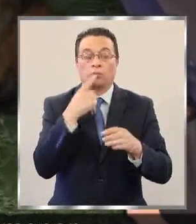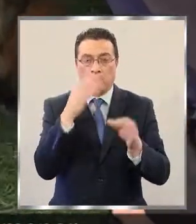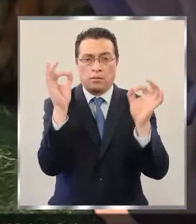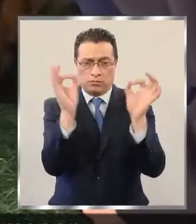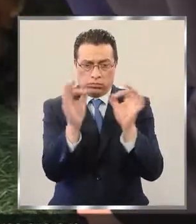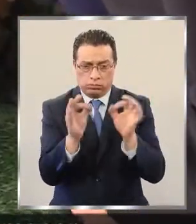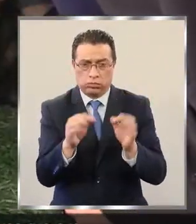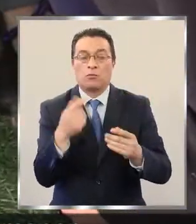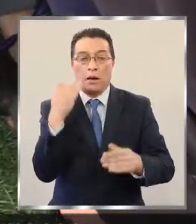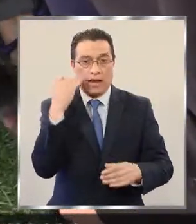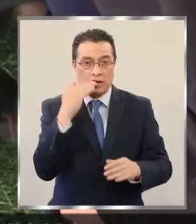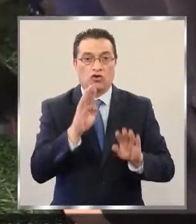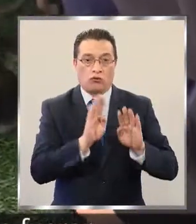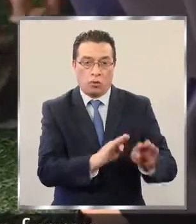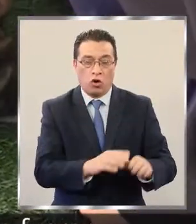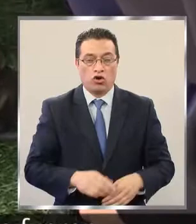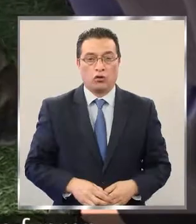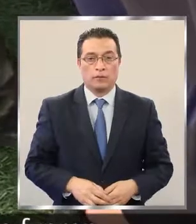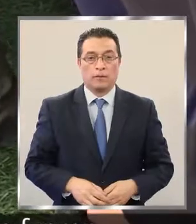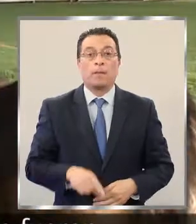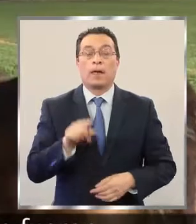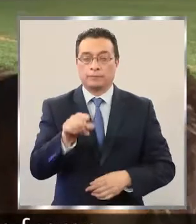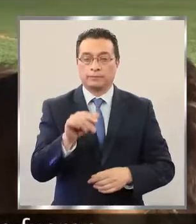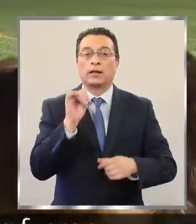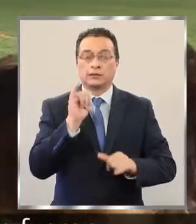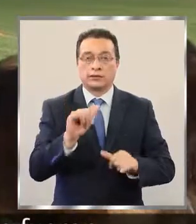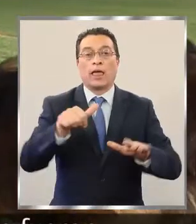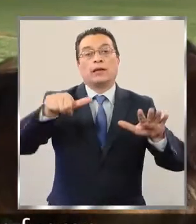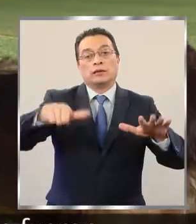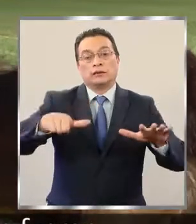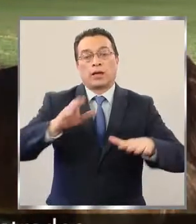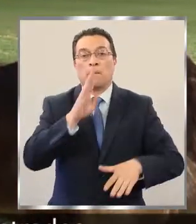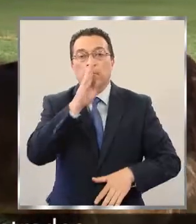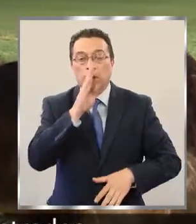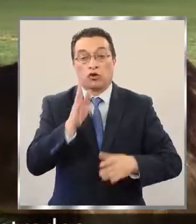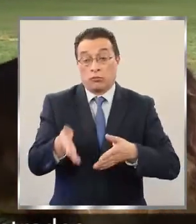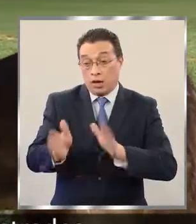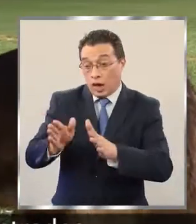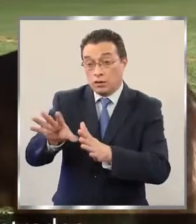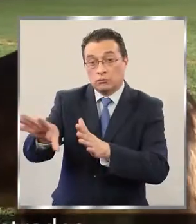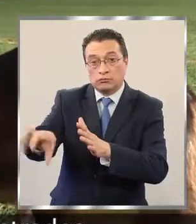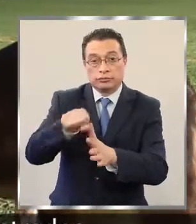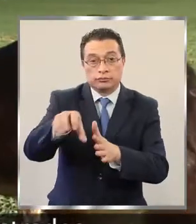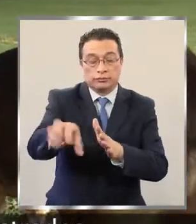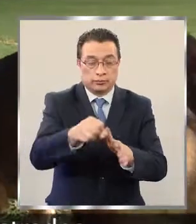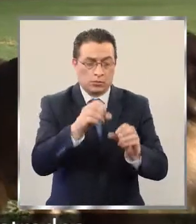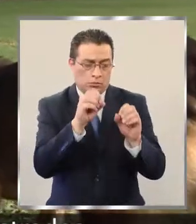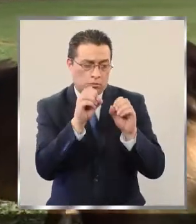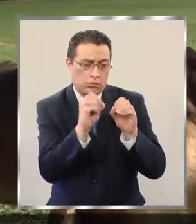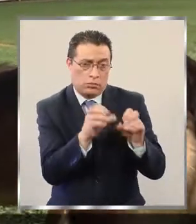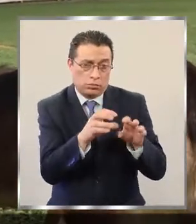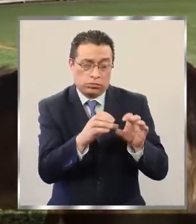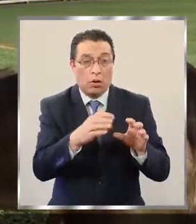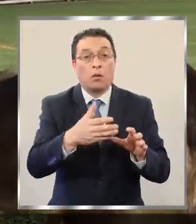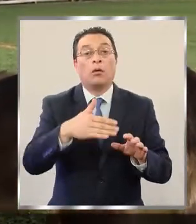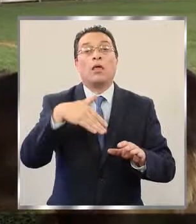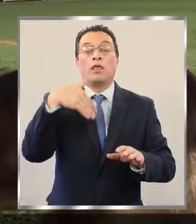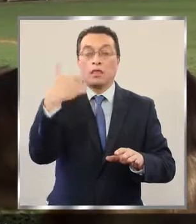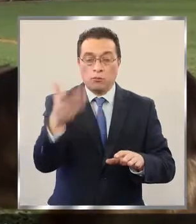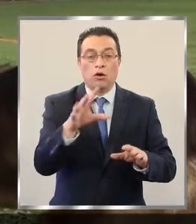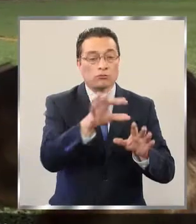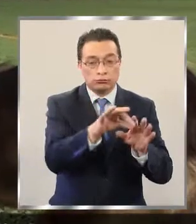la rutina para el apoyo del menor. Eso sí, son solo 16 canes que fueron recogidos de la calle, amaestrados y que